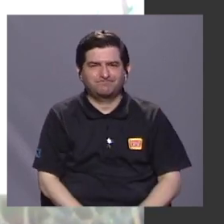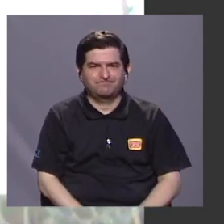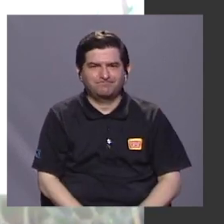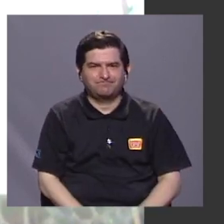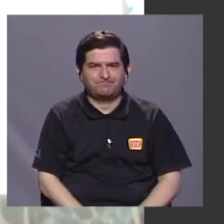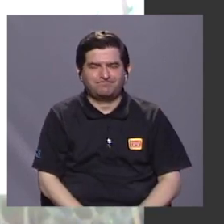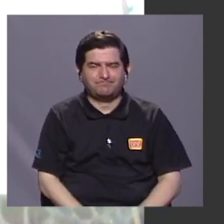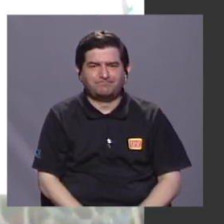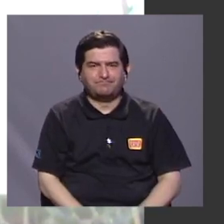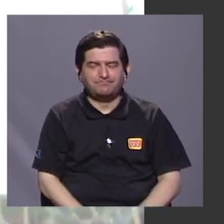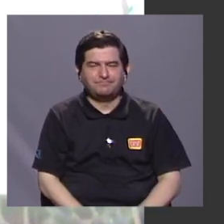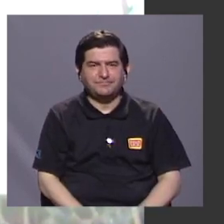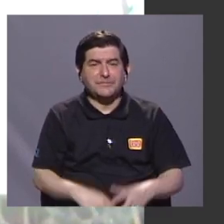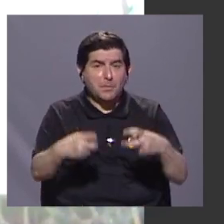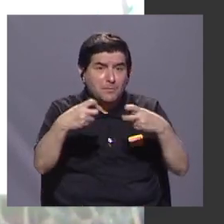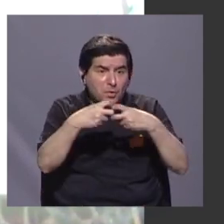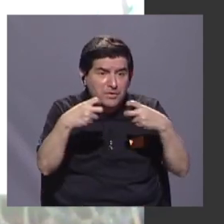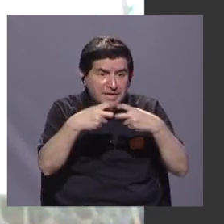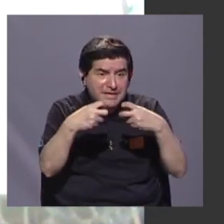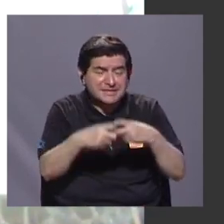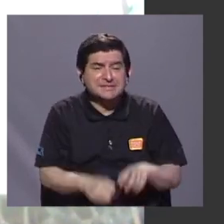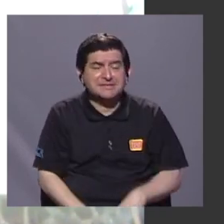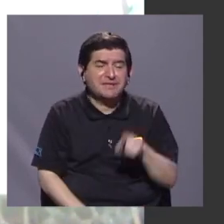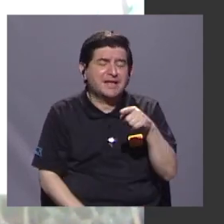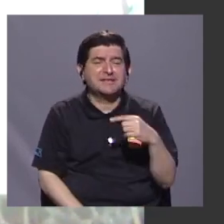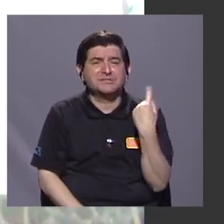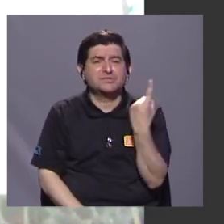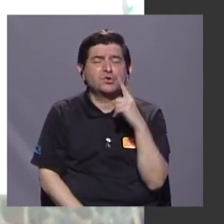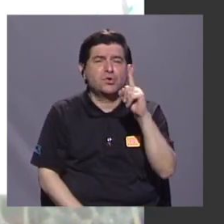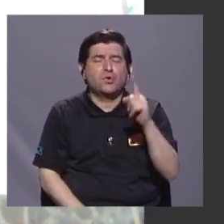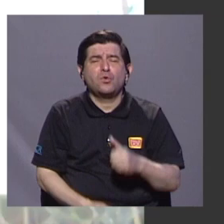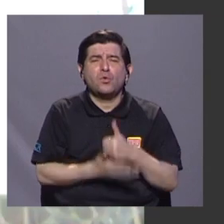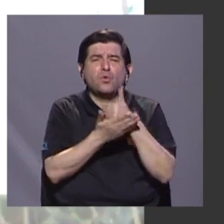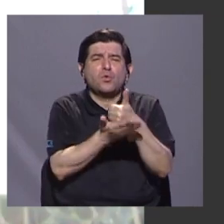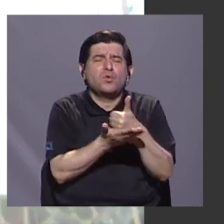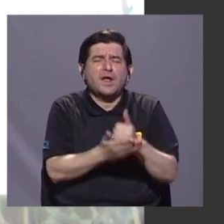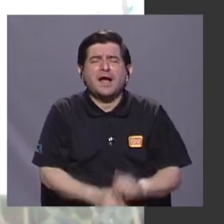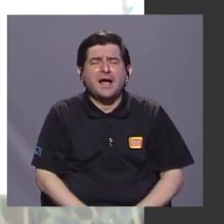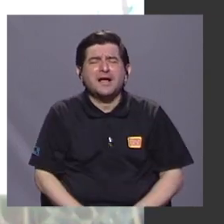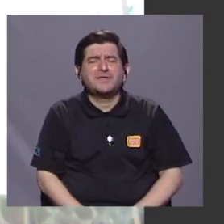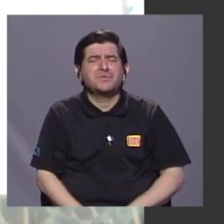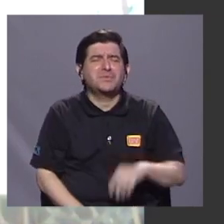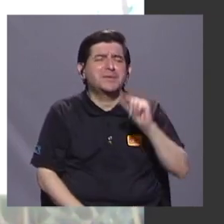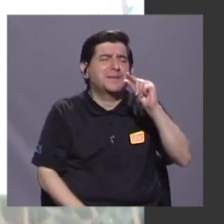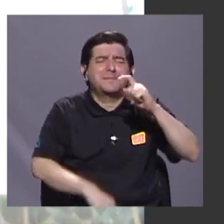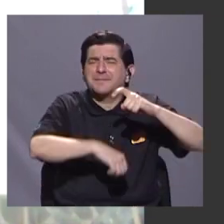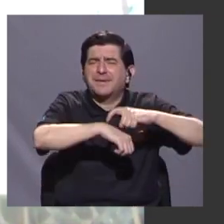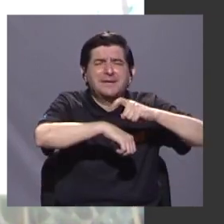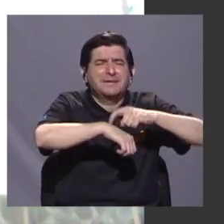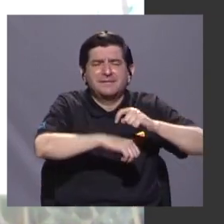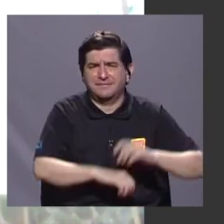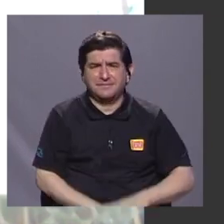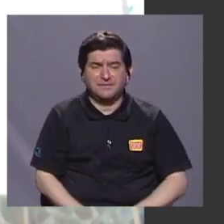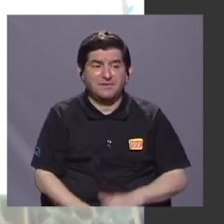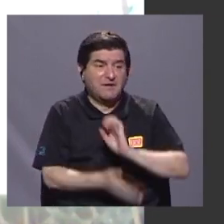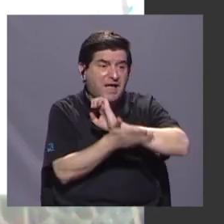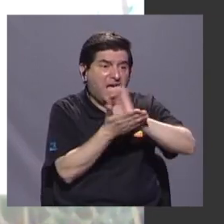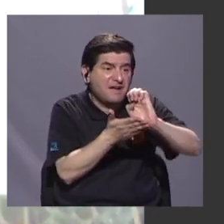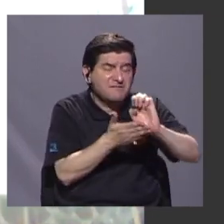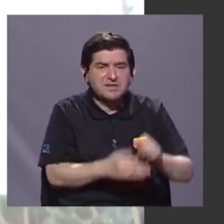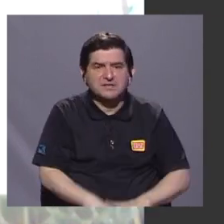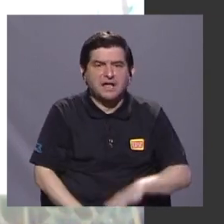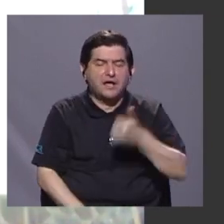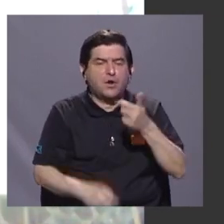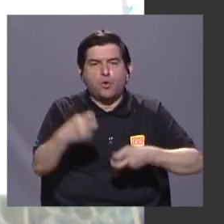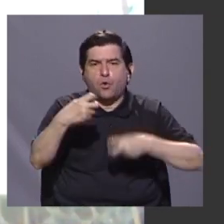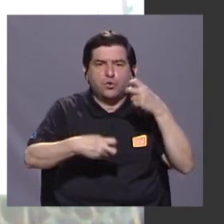es la electricidad, son un paliativo. Es la solución temporánea para evitar que pase